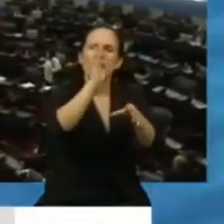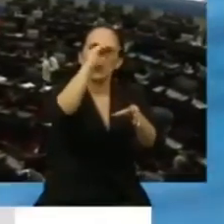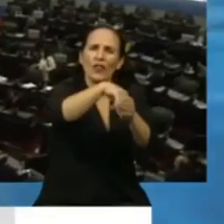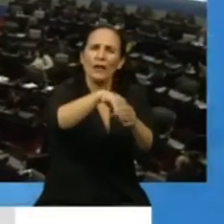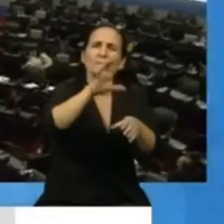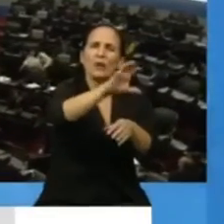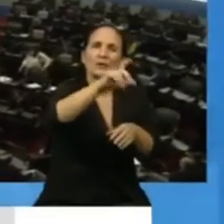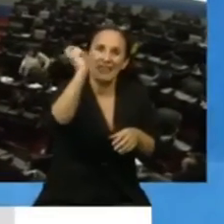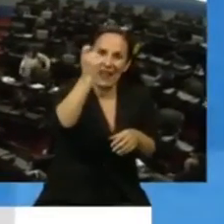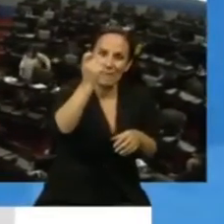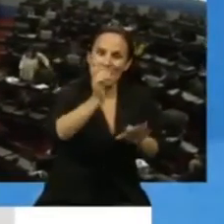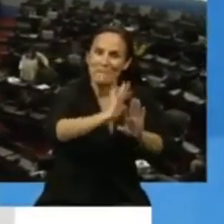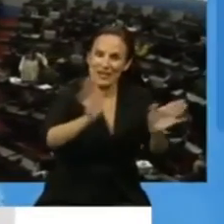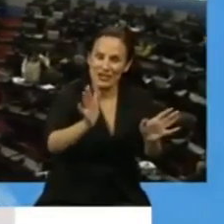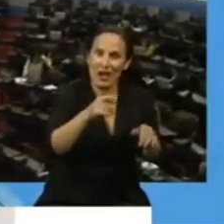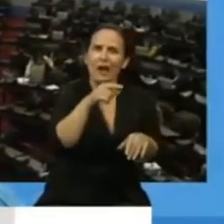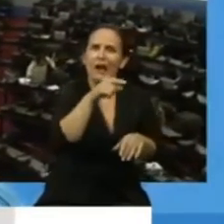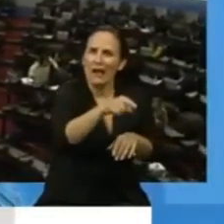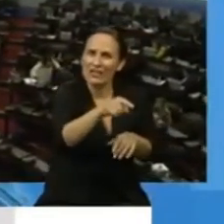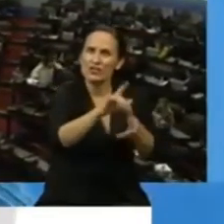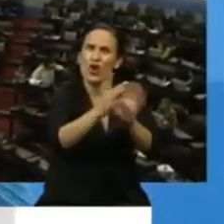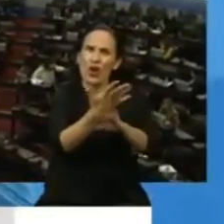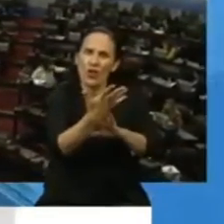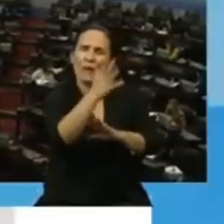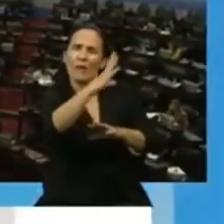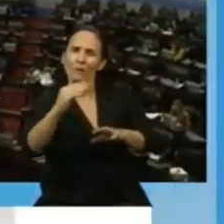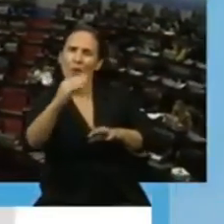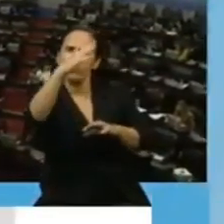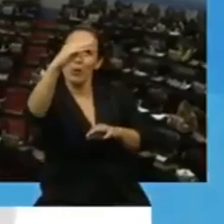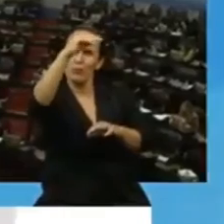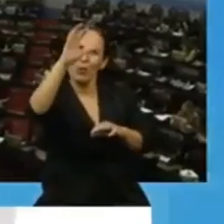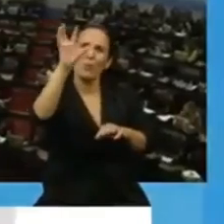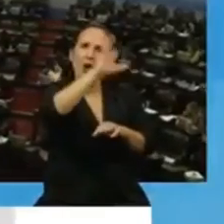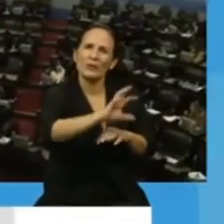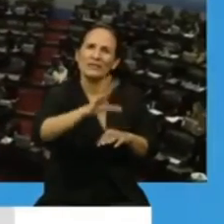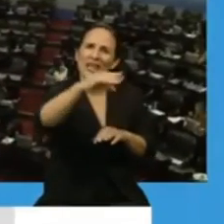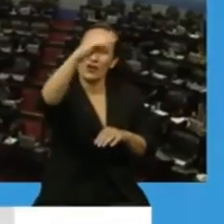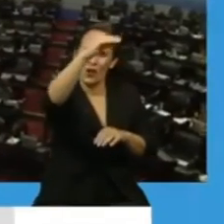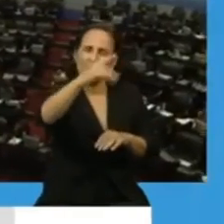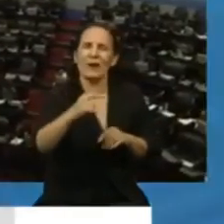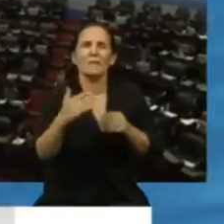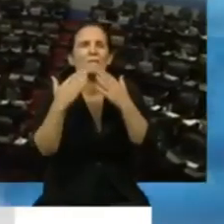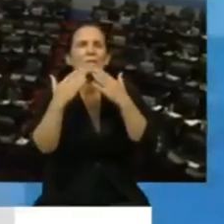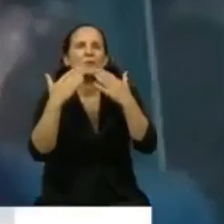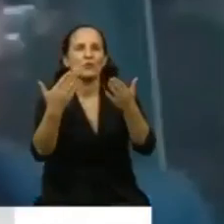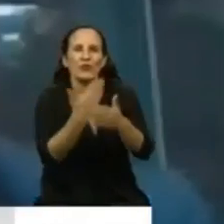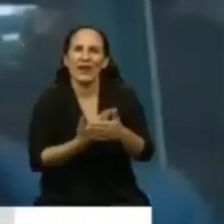ejemplo que necesariamente debe ser replicado en todo el país. Muchas gracias, señor presidente.